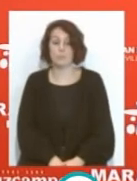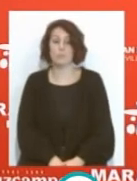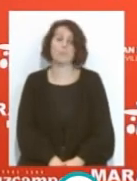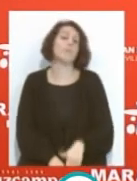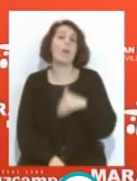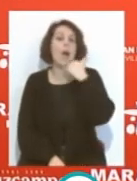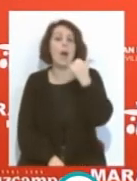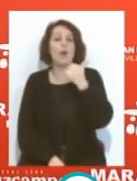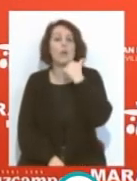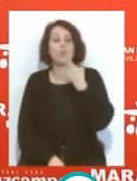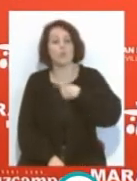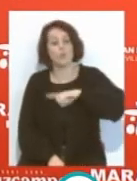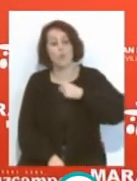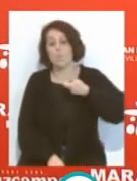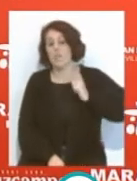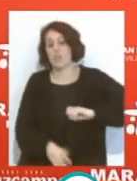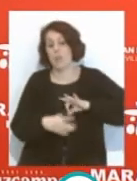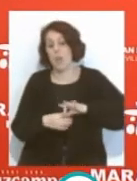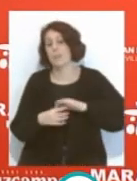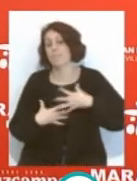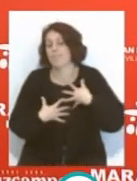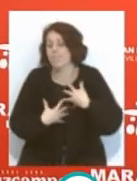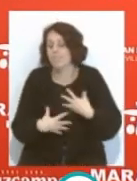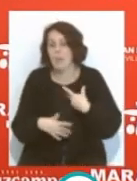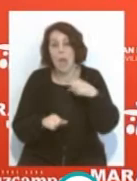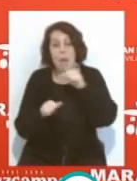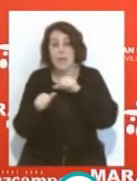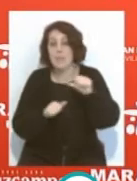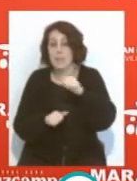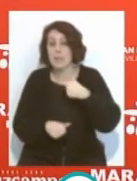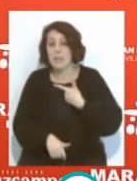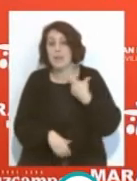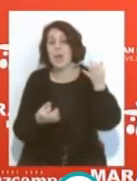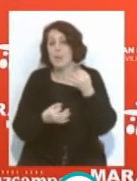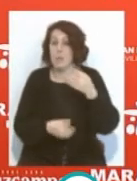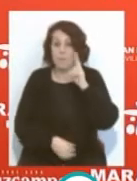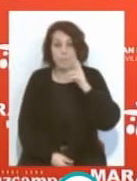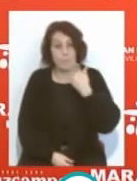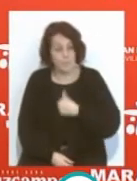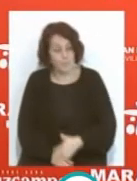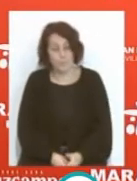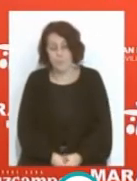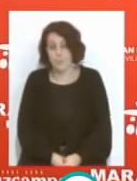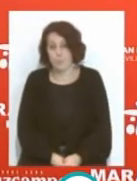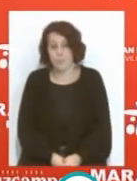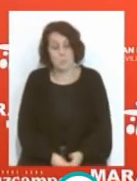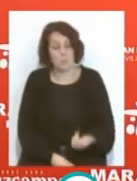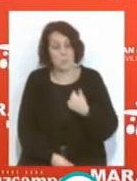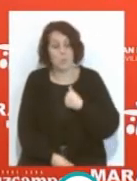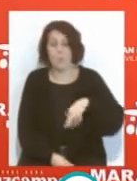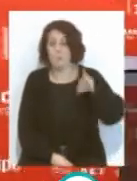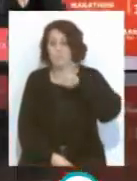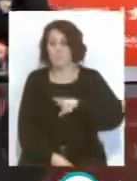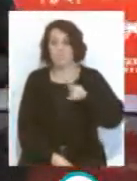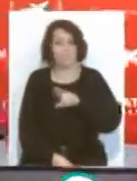algo que sentimos como profesional a partir de ahí ya habéis visto lo que ha ocurrido y obviamente yo no lo voy a volver